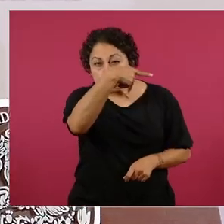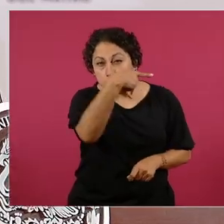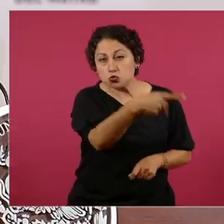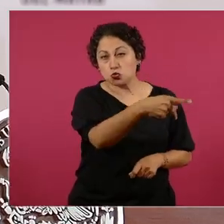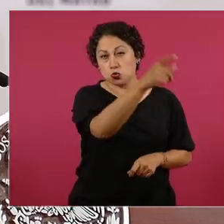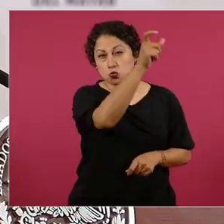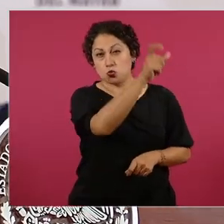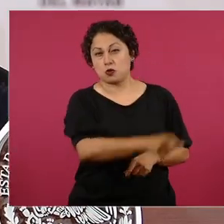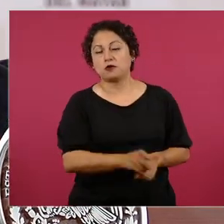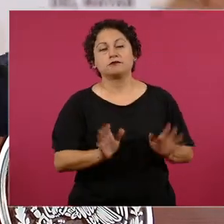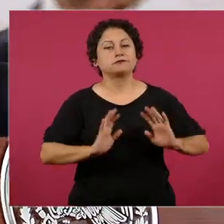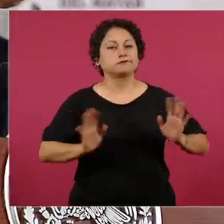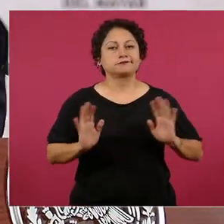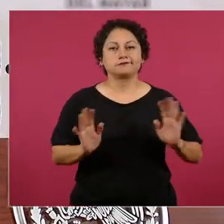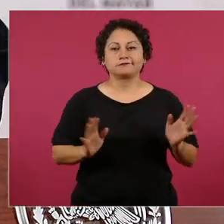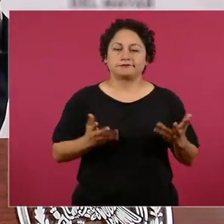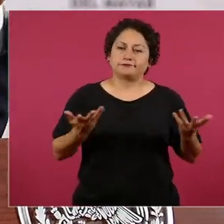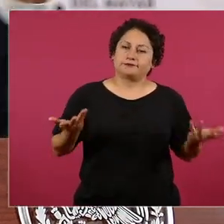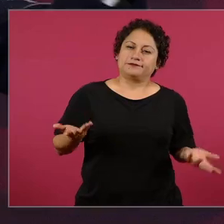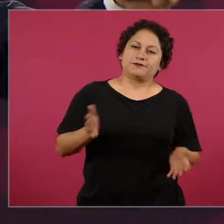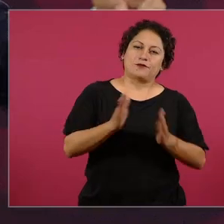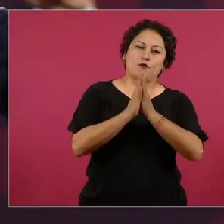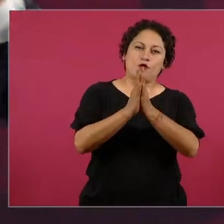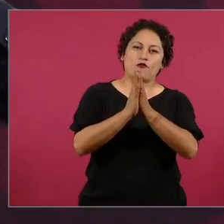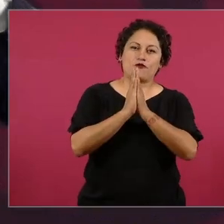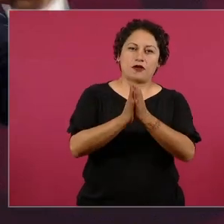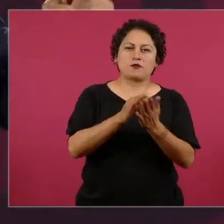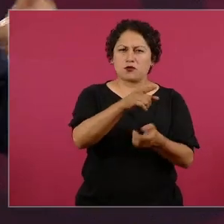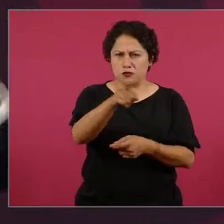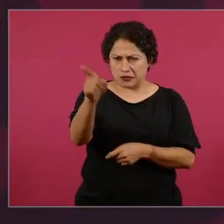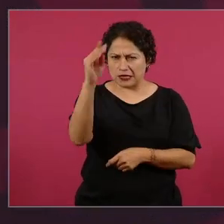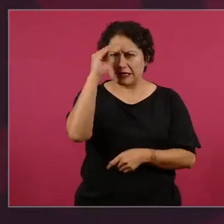qué casualidad que al mismo tiempo